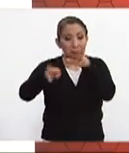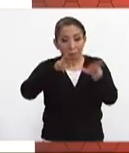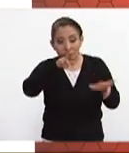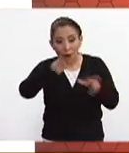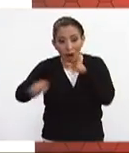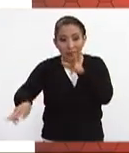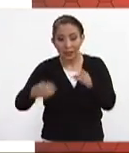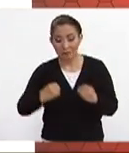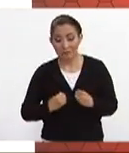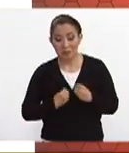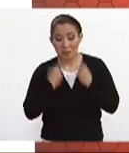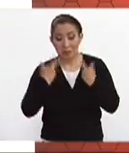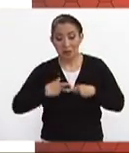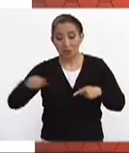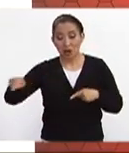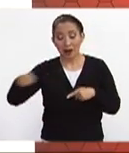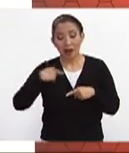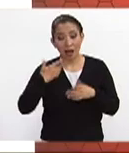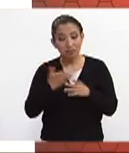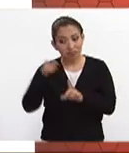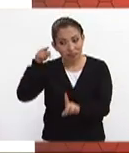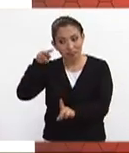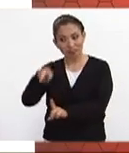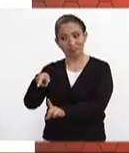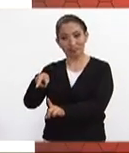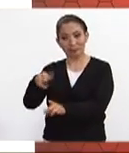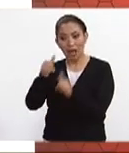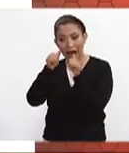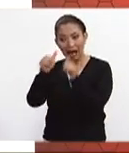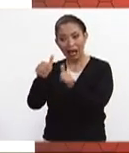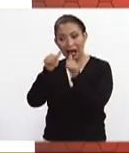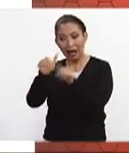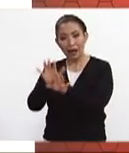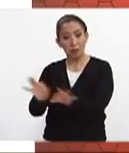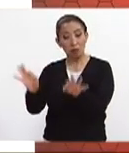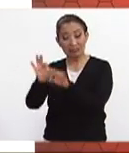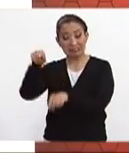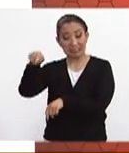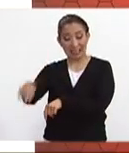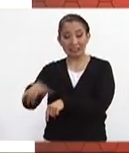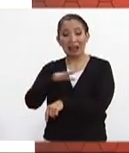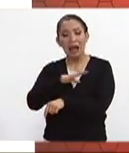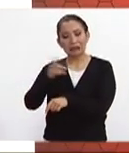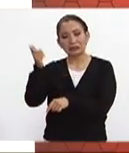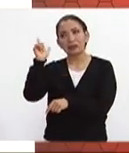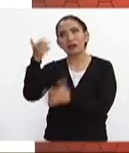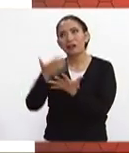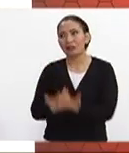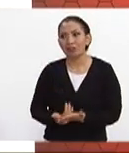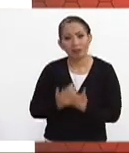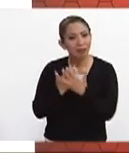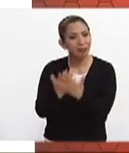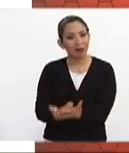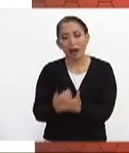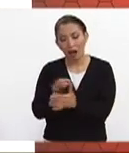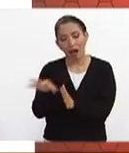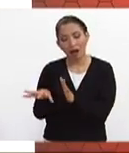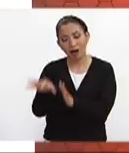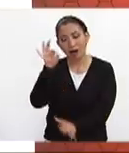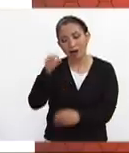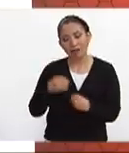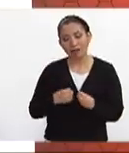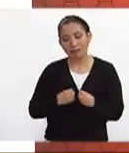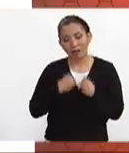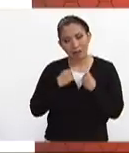de sobrevivientes pues se ha convertido en uno de los focos más importantes donde hay esperanza todavía de que se encuentre